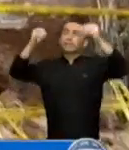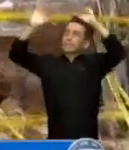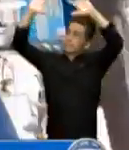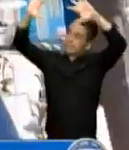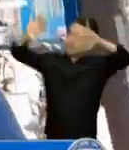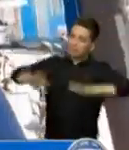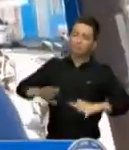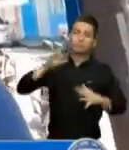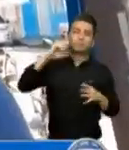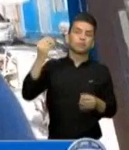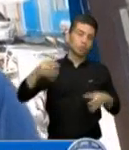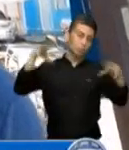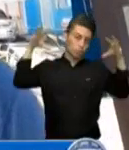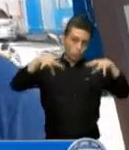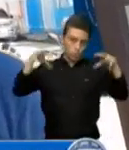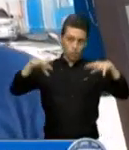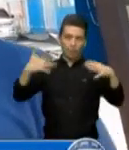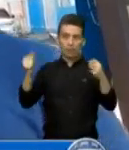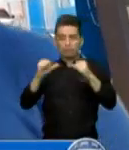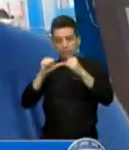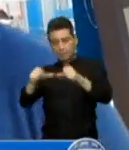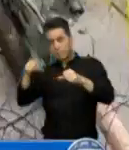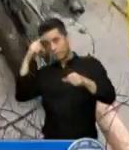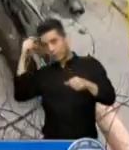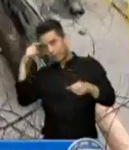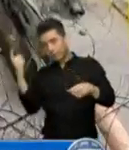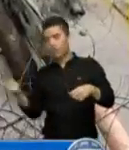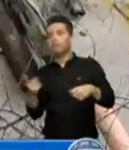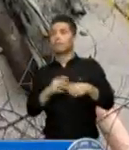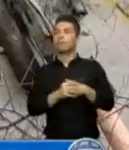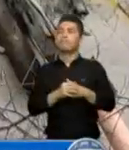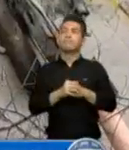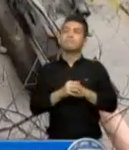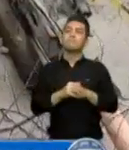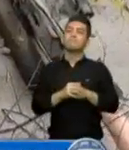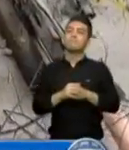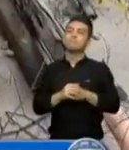de tiempo pudieran afectar mayormente a esta estructura. El área se encuentra totalmente restaurado.